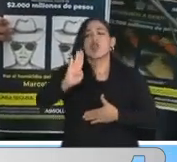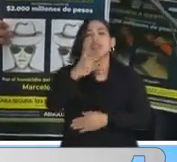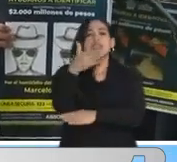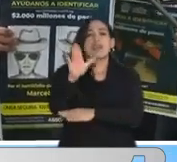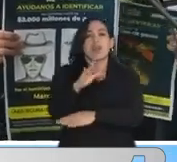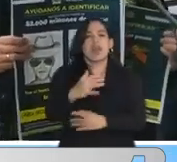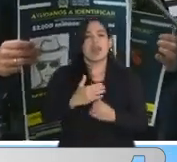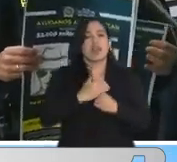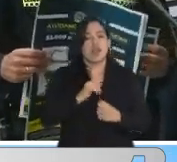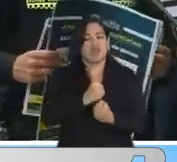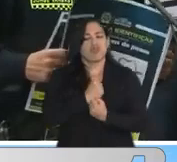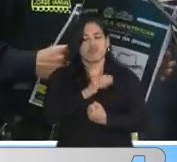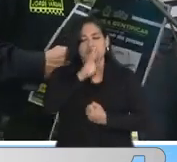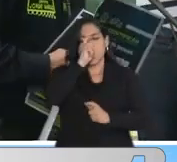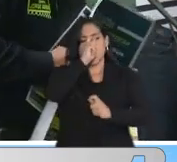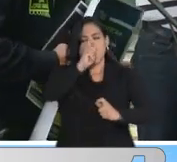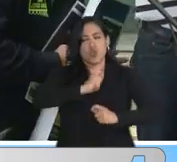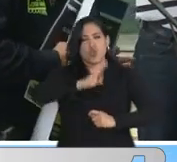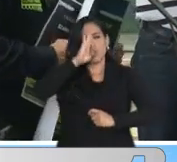Es un honor ser policía.